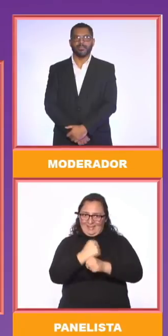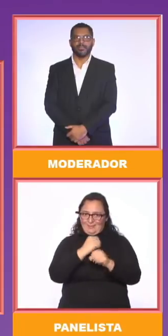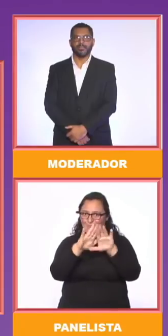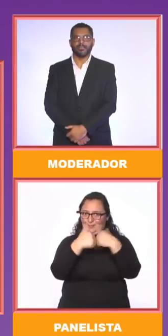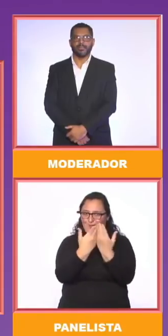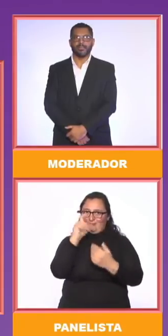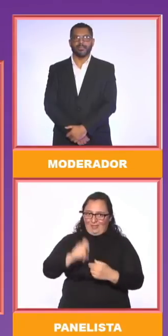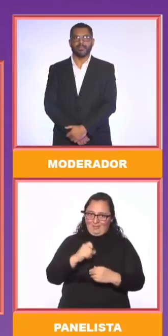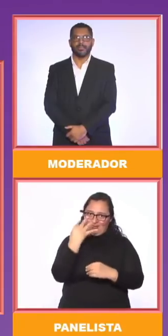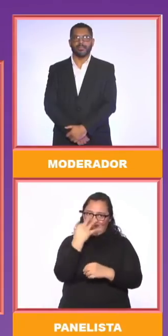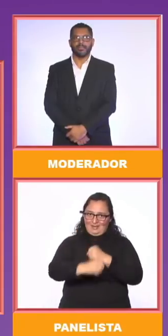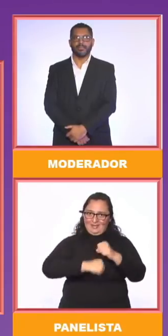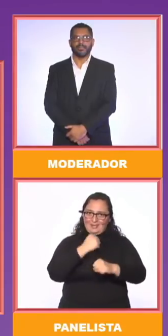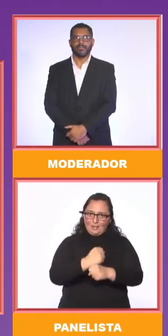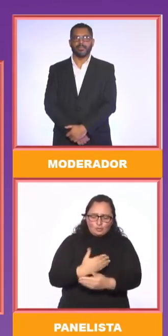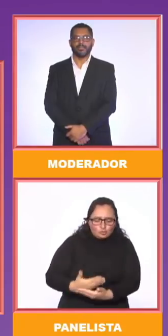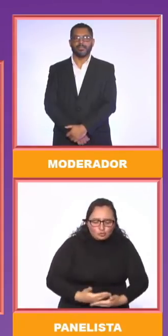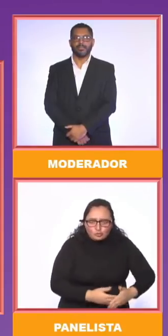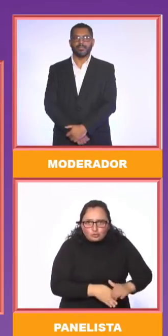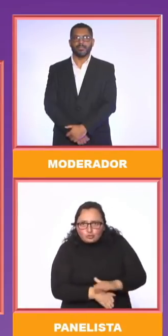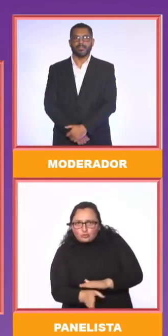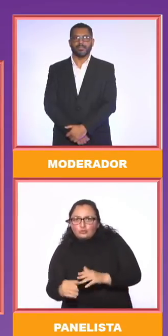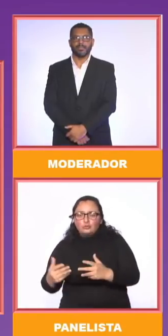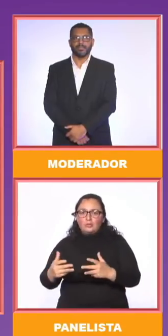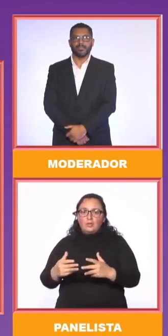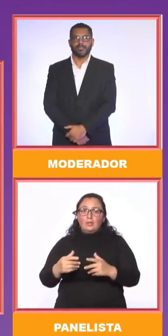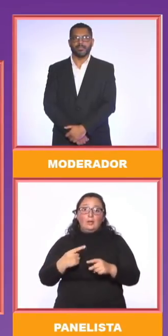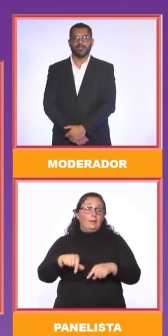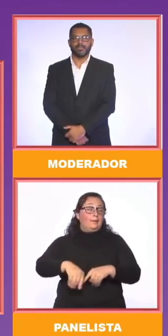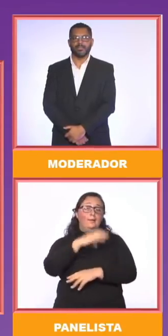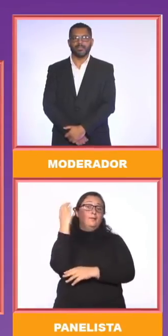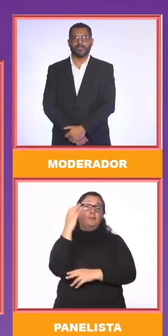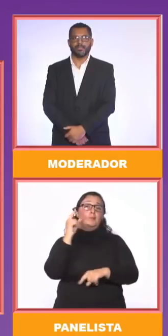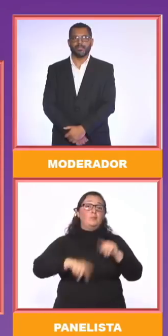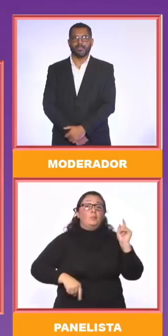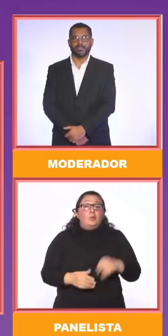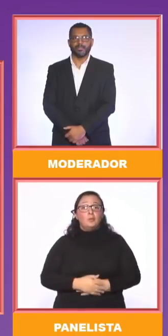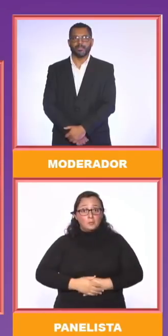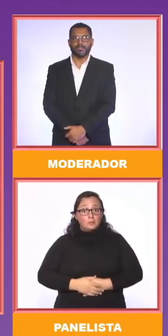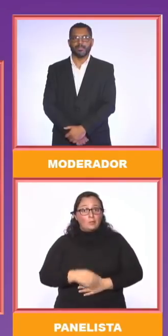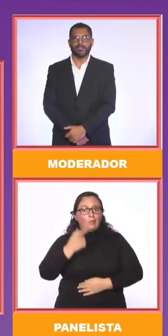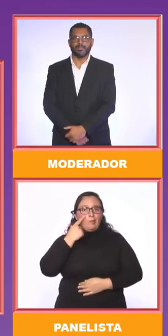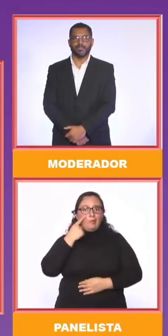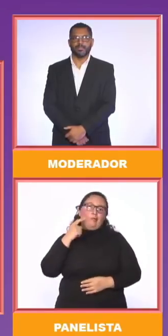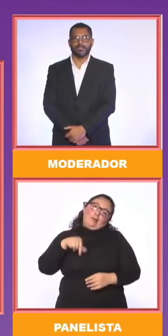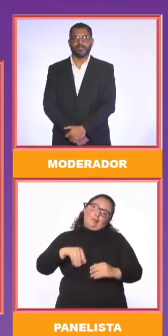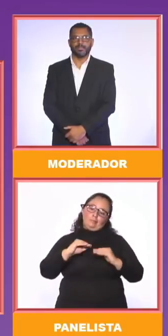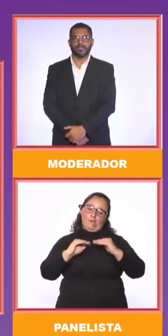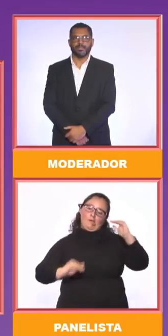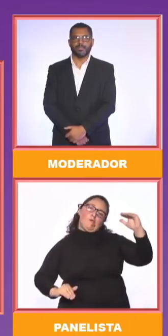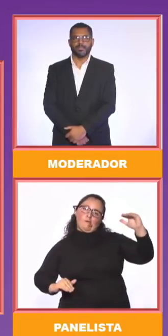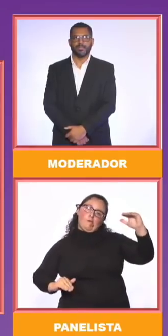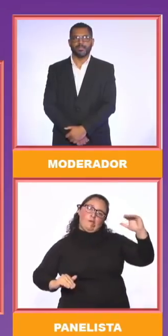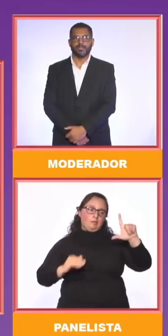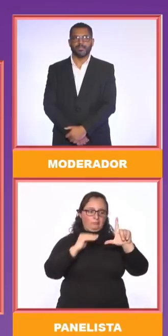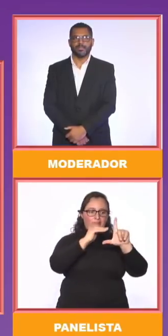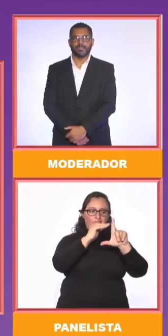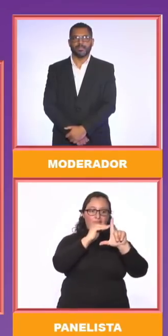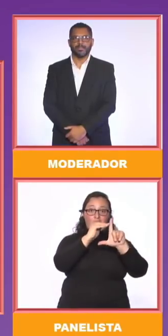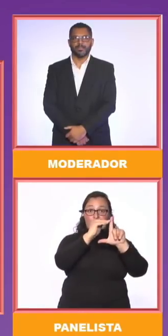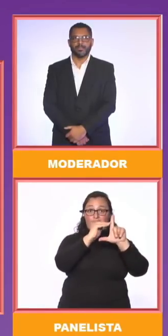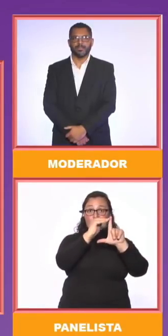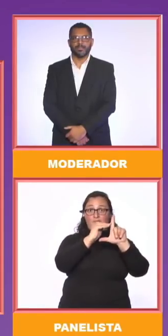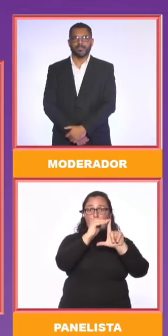al primer año. Y ahí hay una enorme diferencia entre el estrato 4, 5 y 6, que va a excelentes